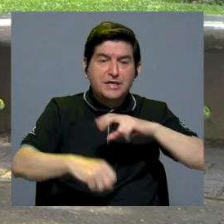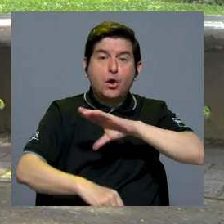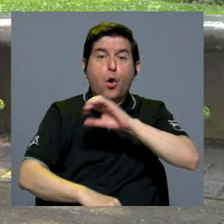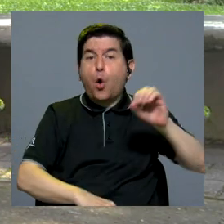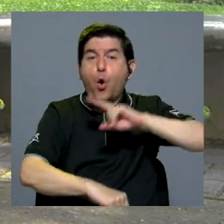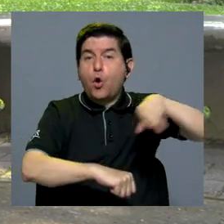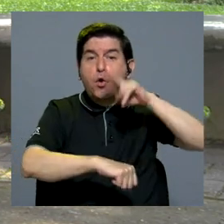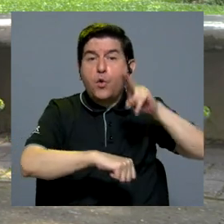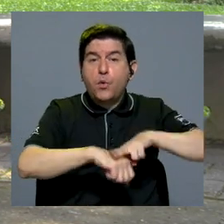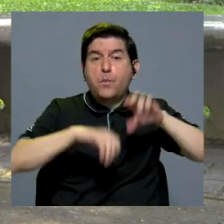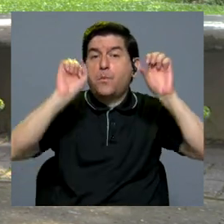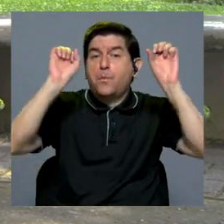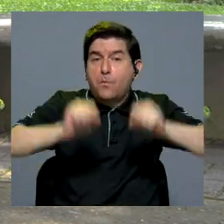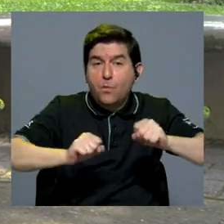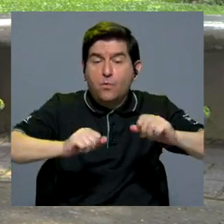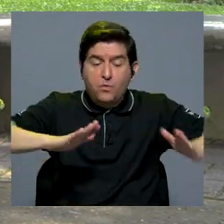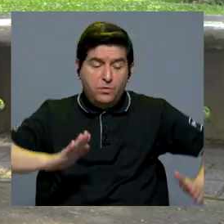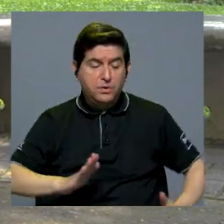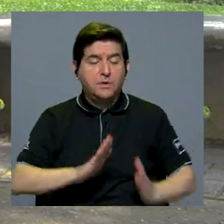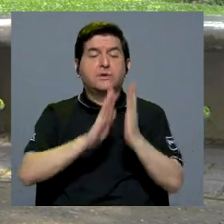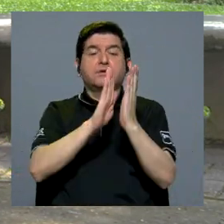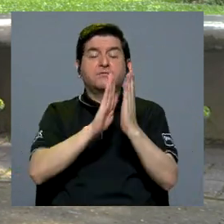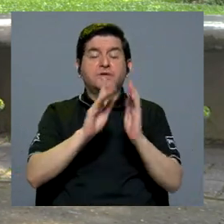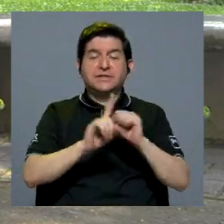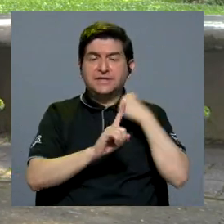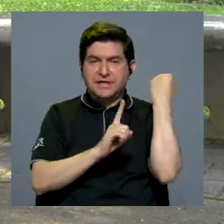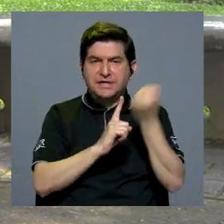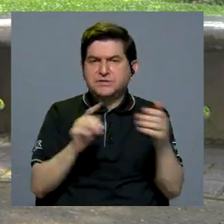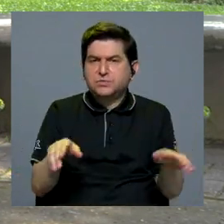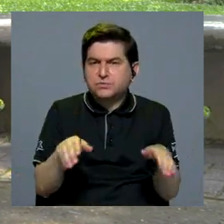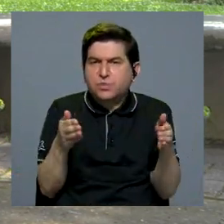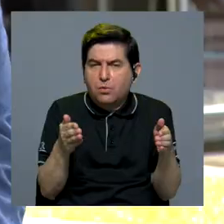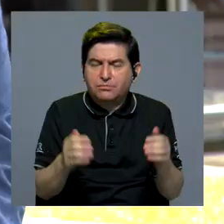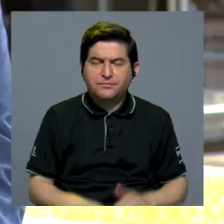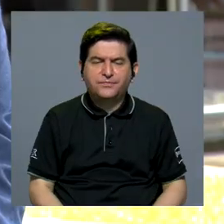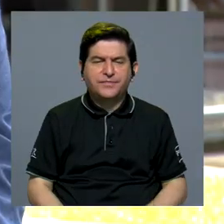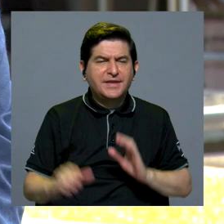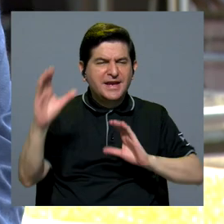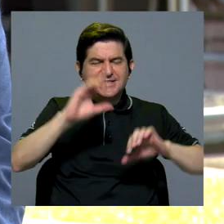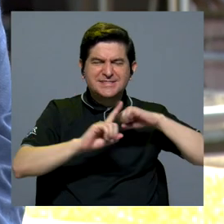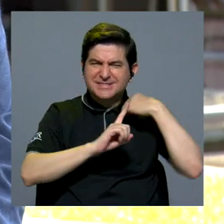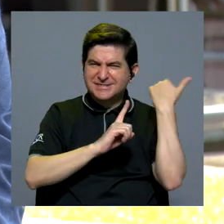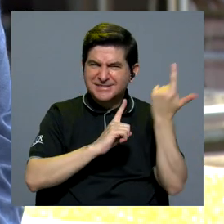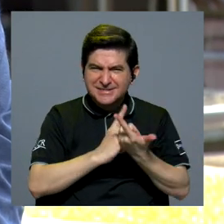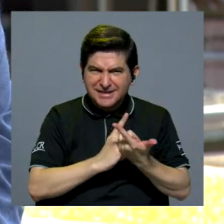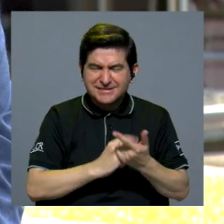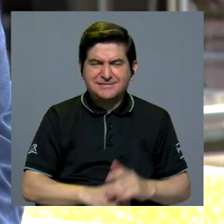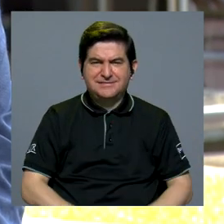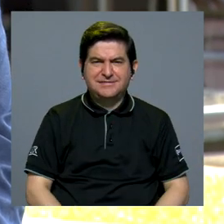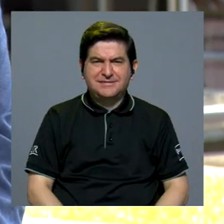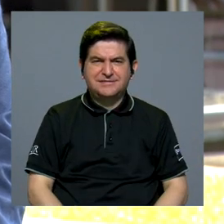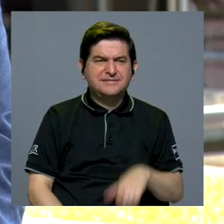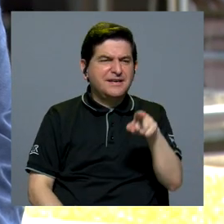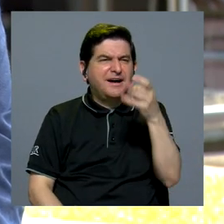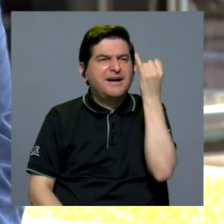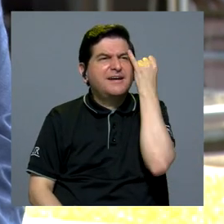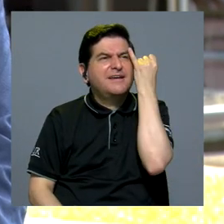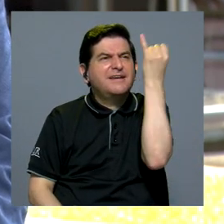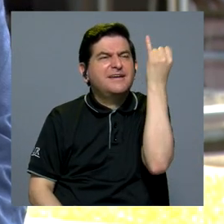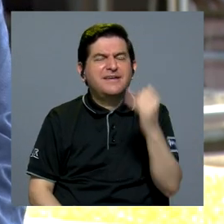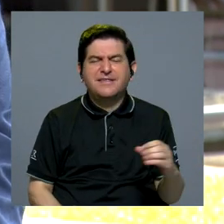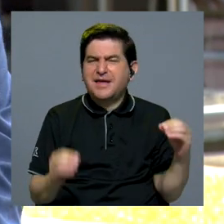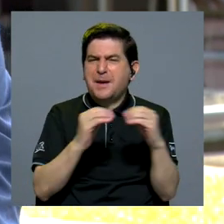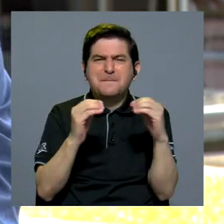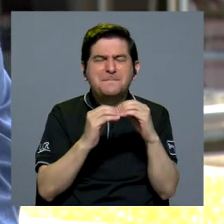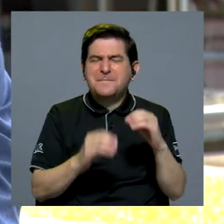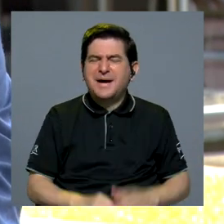normalidad podrían enfrentar esas coyunturas. Las ciencias sociales, en ese sentido, son más